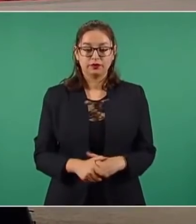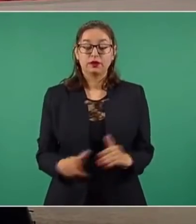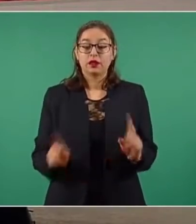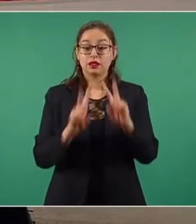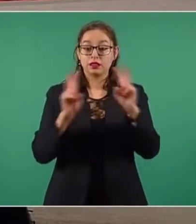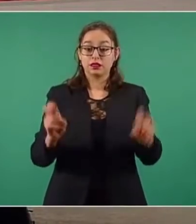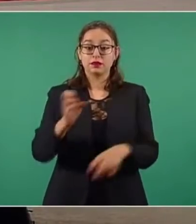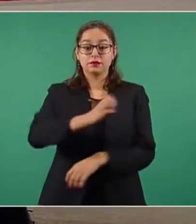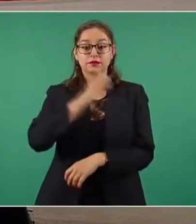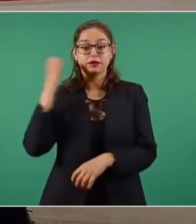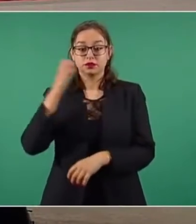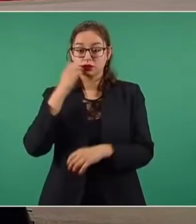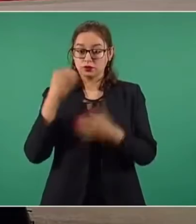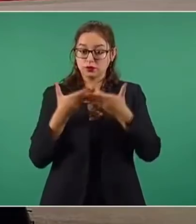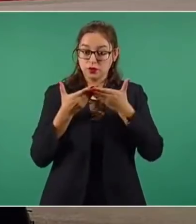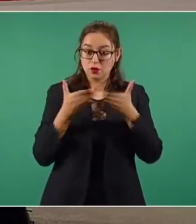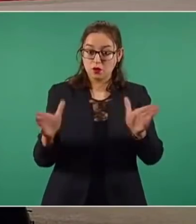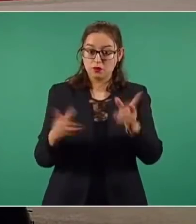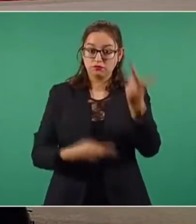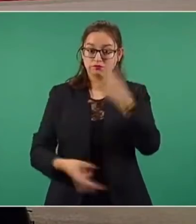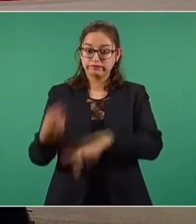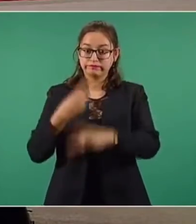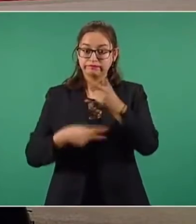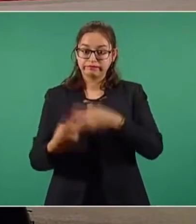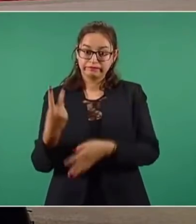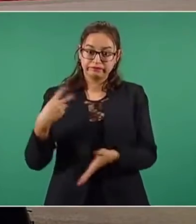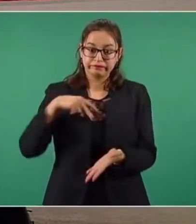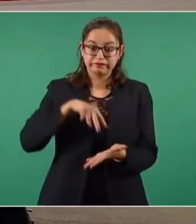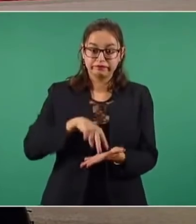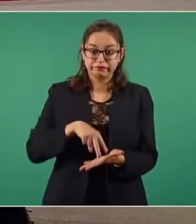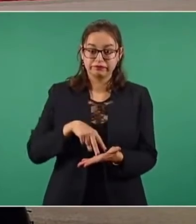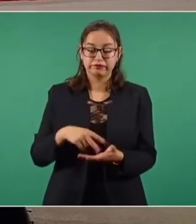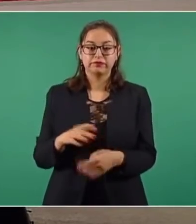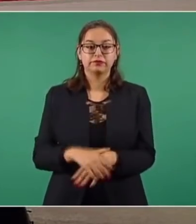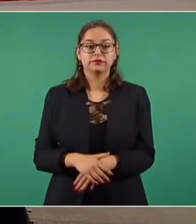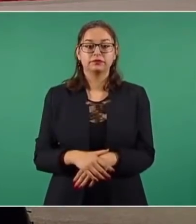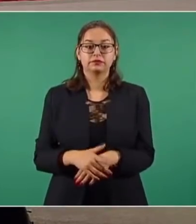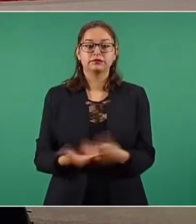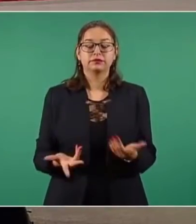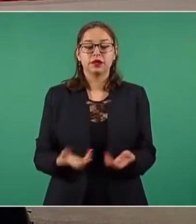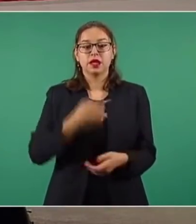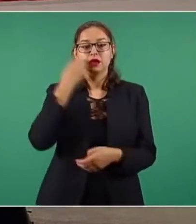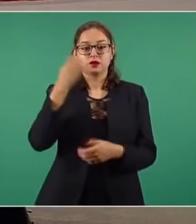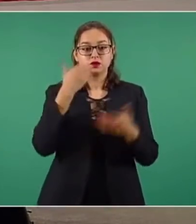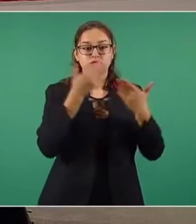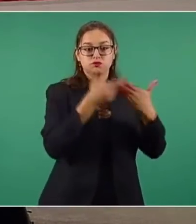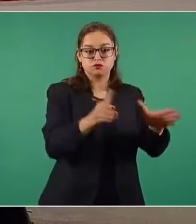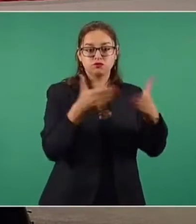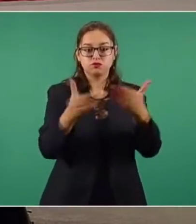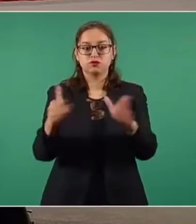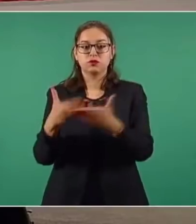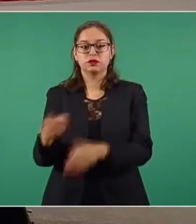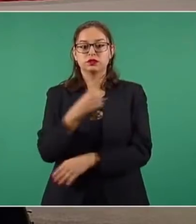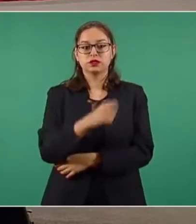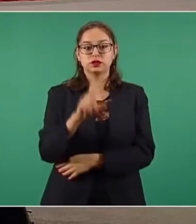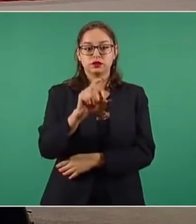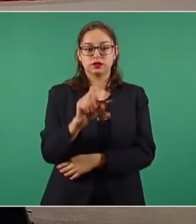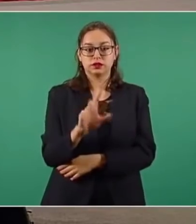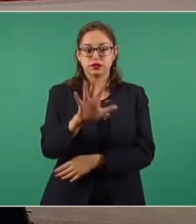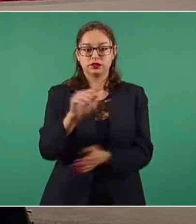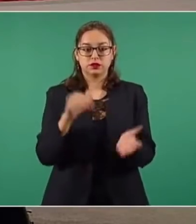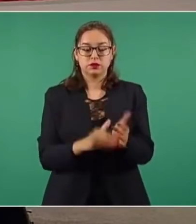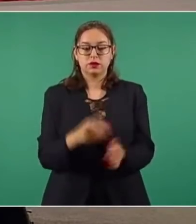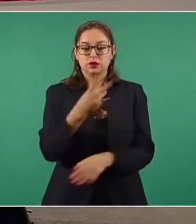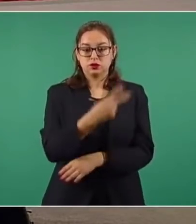clases presenciales en este ciclo escolar, tenemos un reporte de número de escuelas abiertas de 135 mil 230